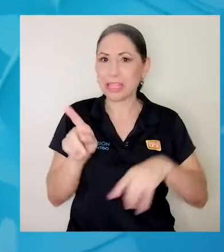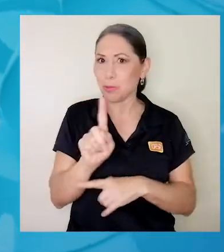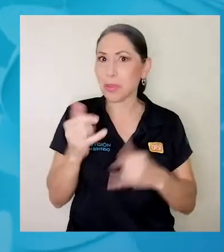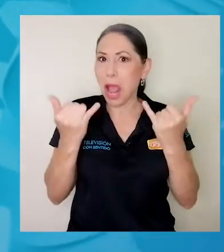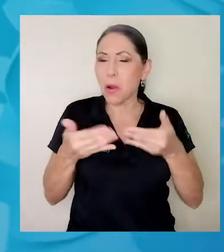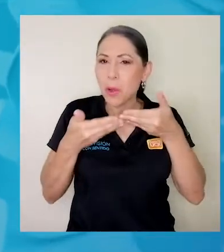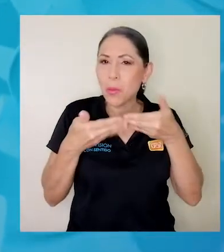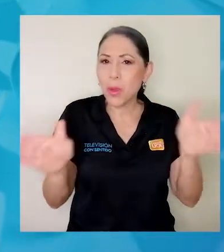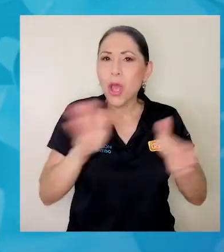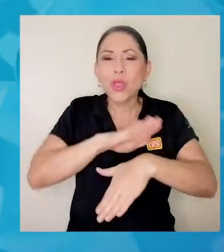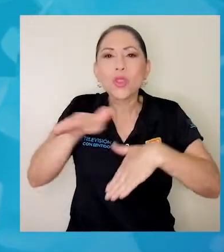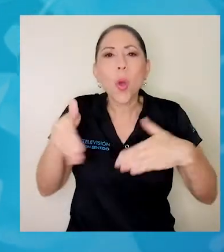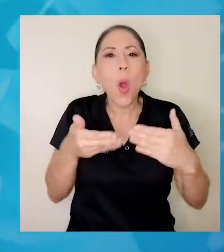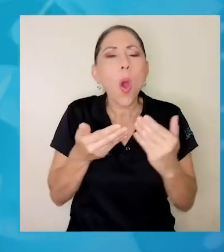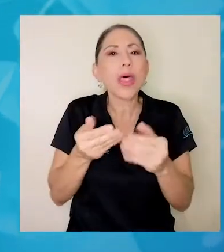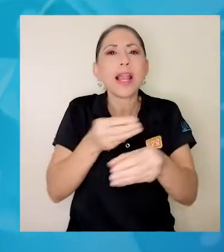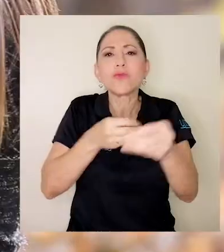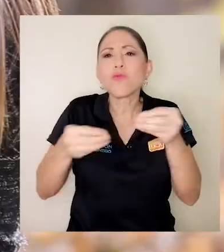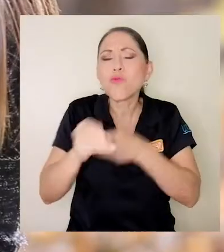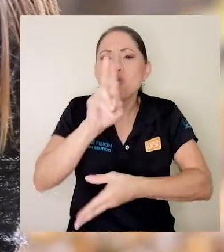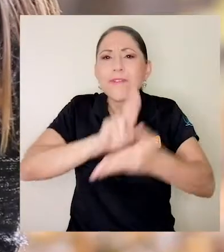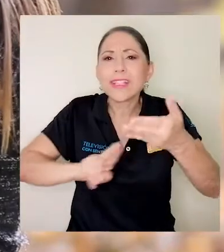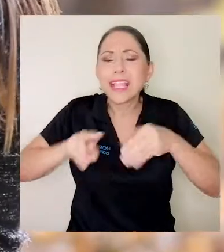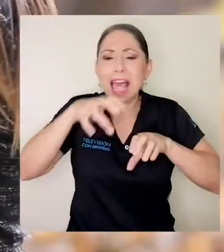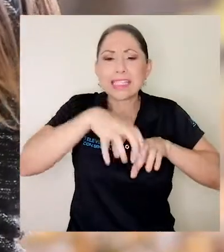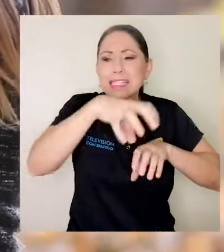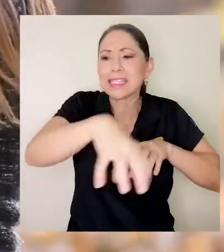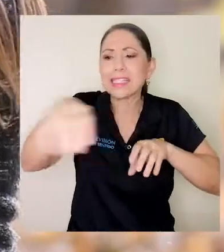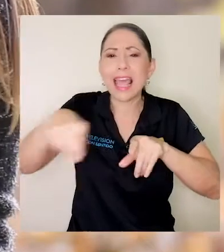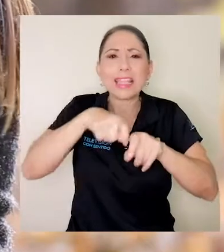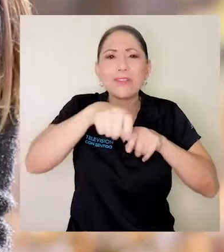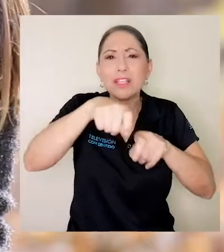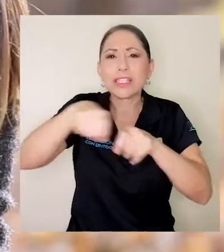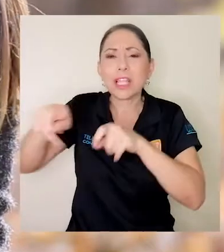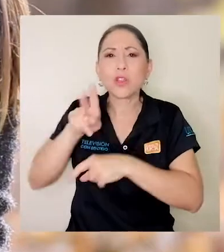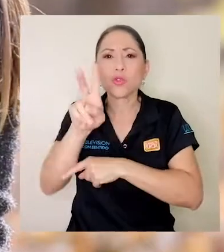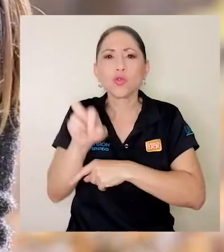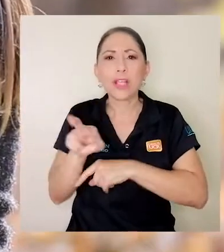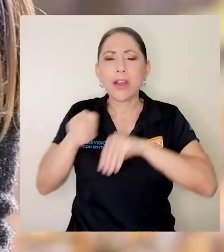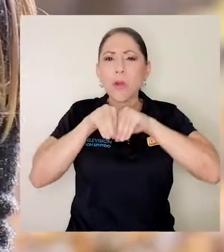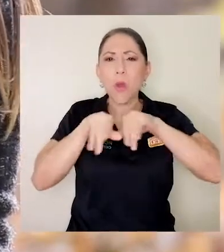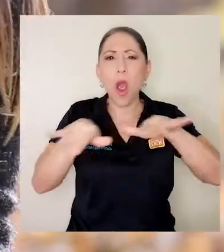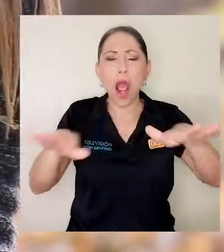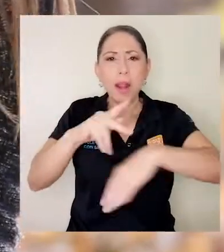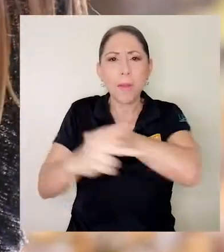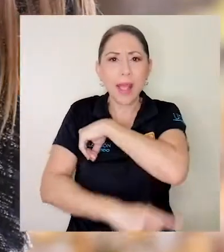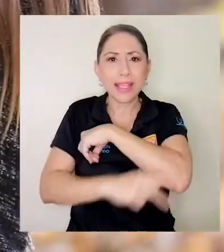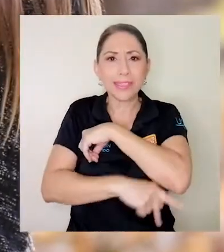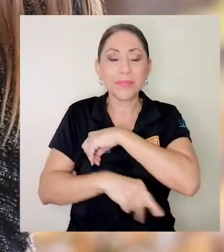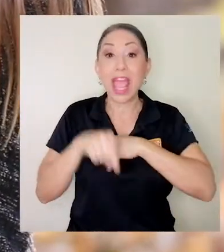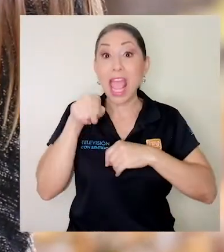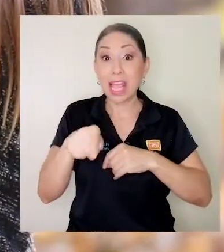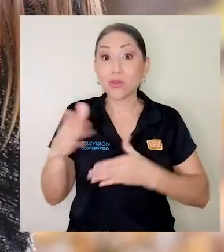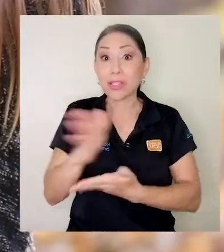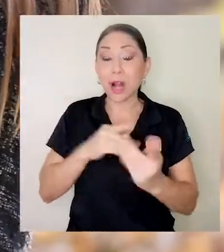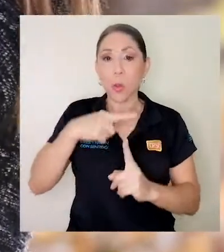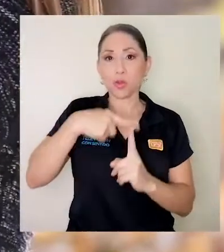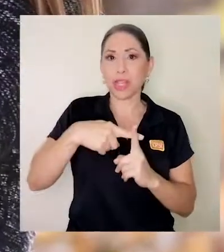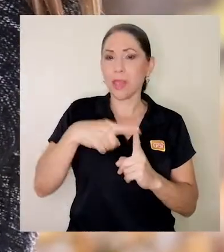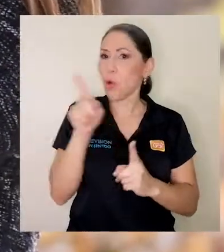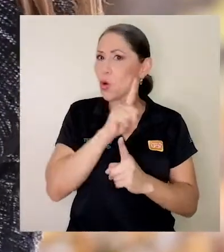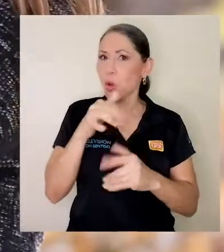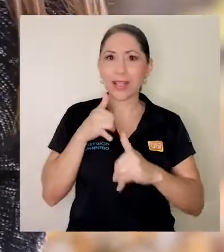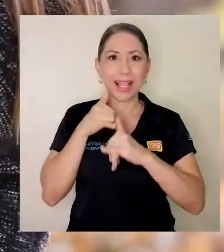universitaria, sedes y recintos. El objetivo del concurso es una intención como positiva, no es un concurso de